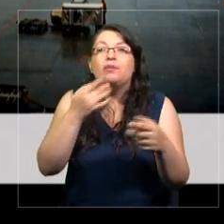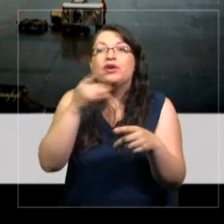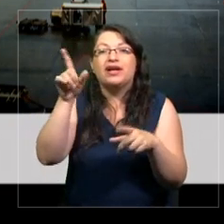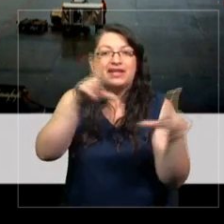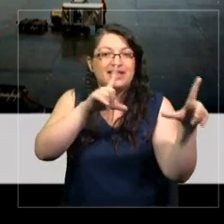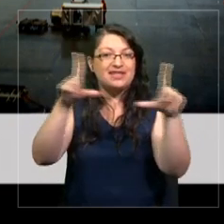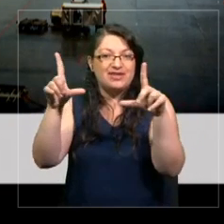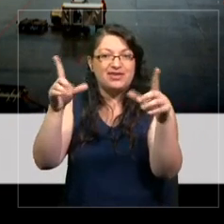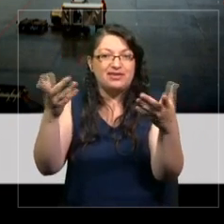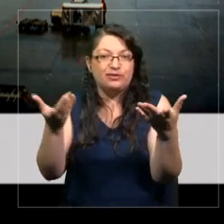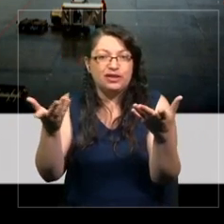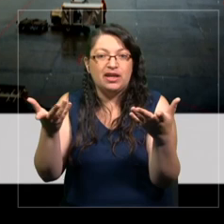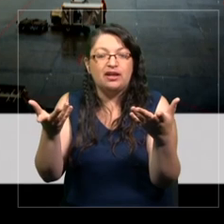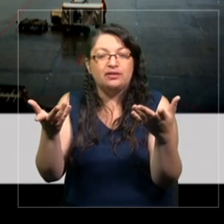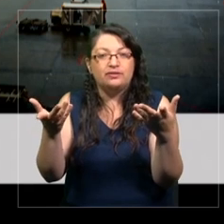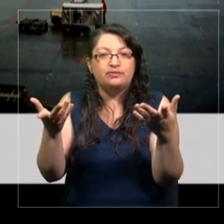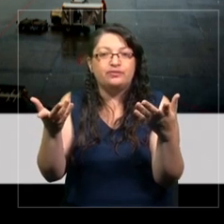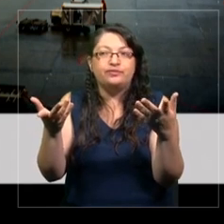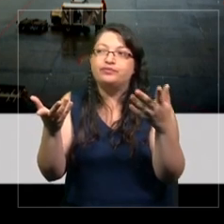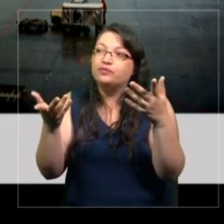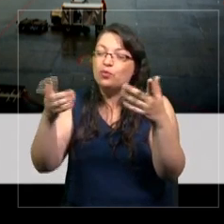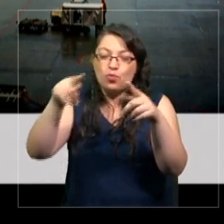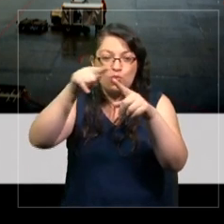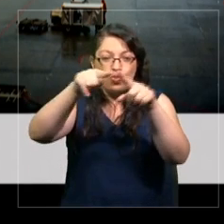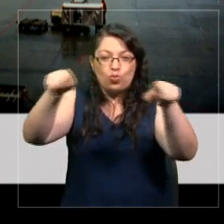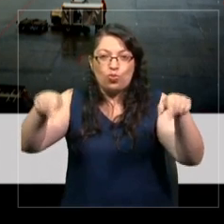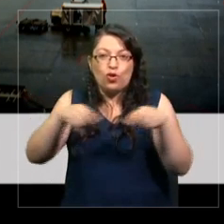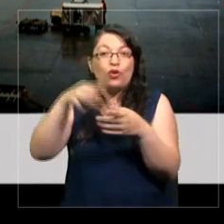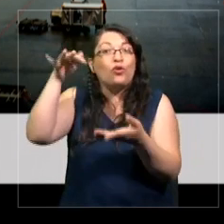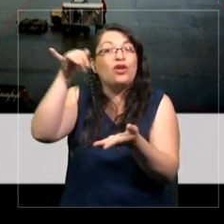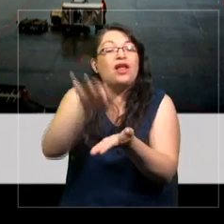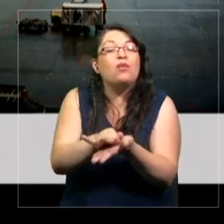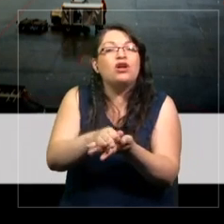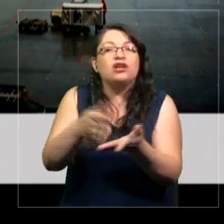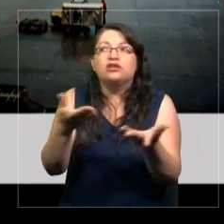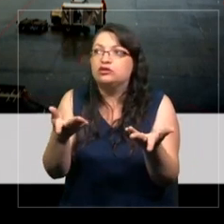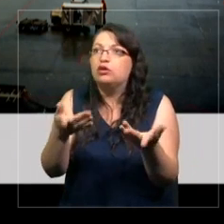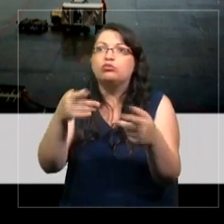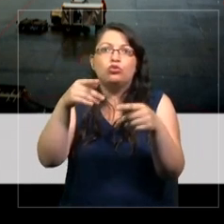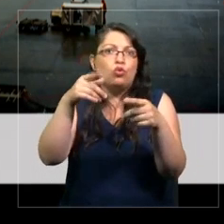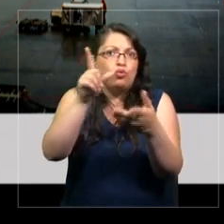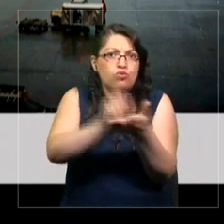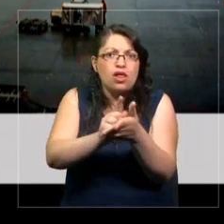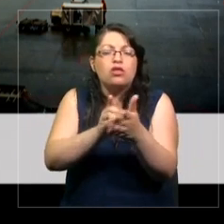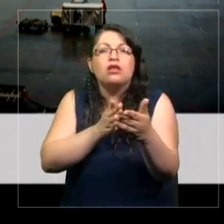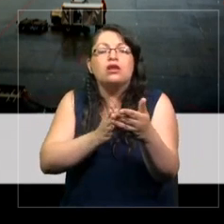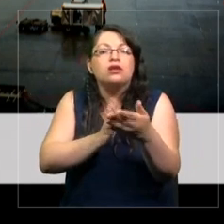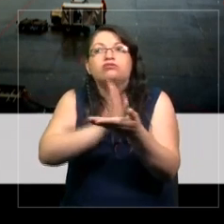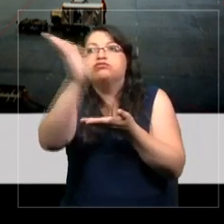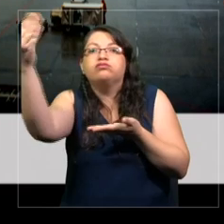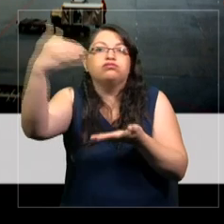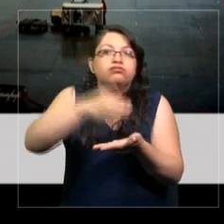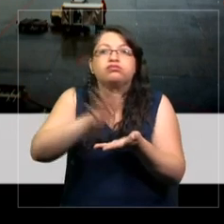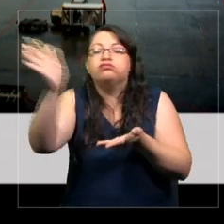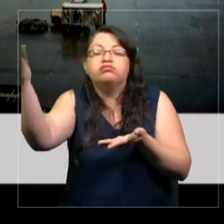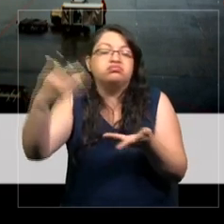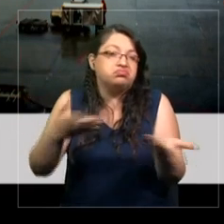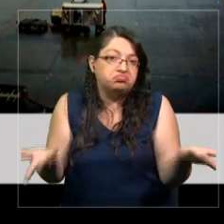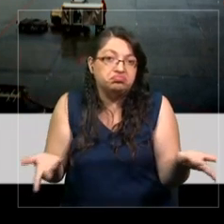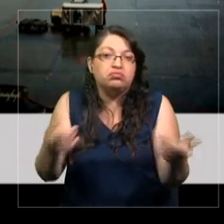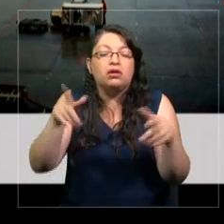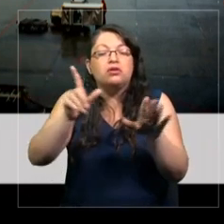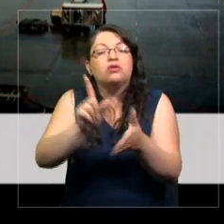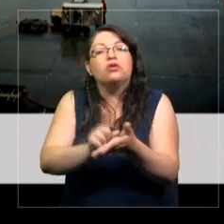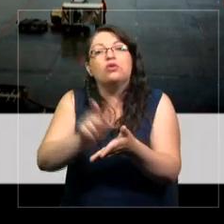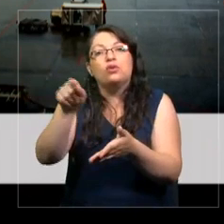imagen de un aeropuerto, de un lugar de circulación, donde se está entrando y saliendo, ¿cierto? De hecho, estas